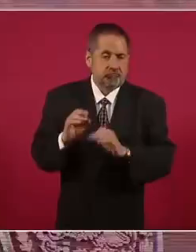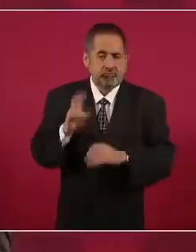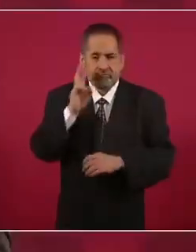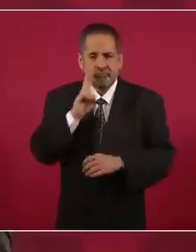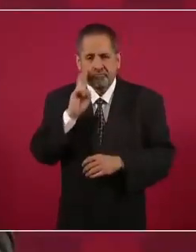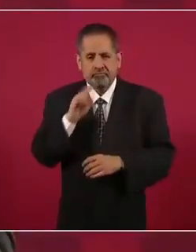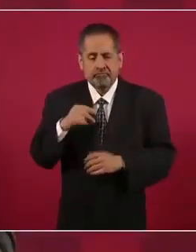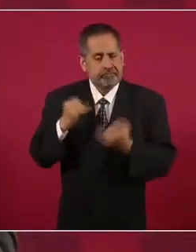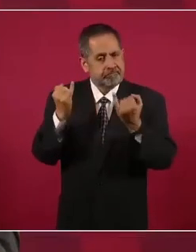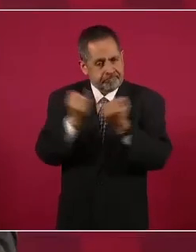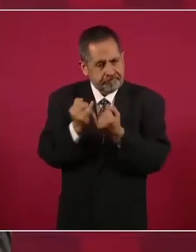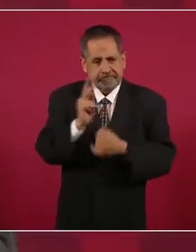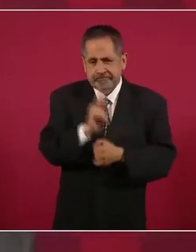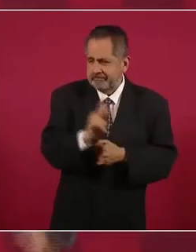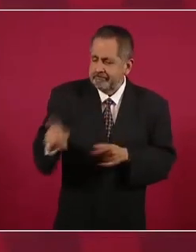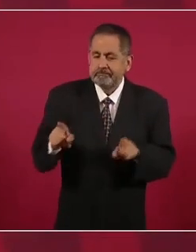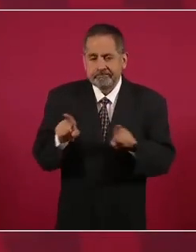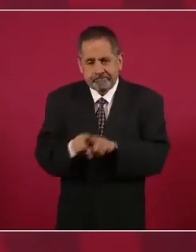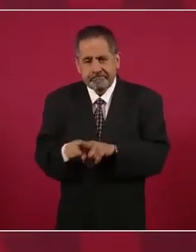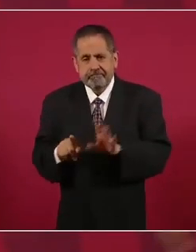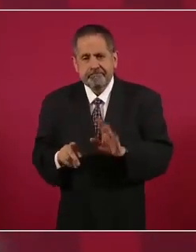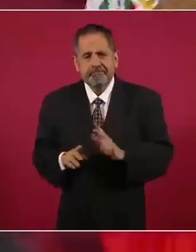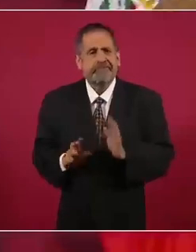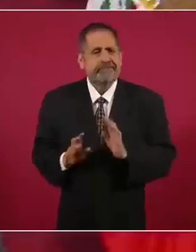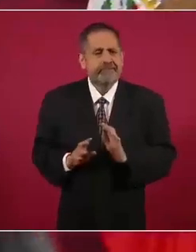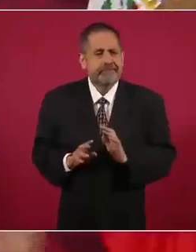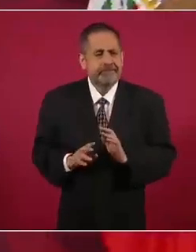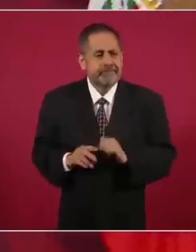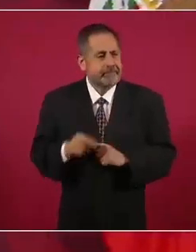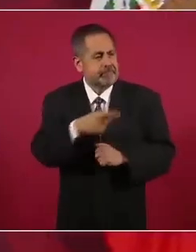actúen de la misma manera, que hagan a un lado